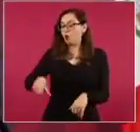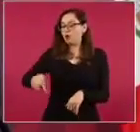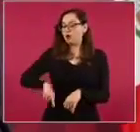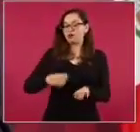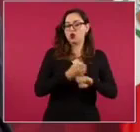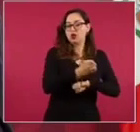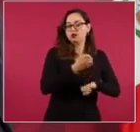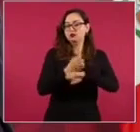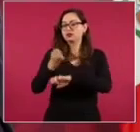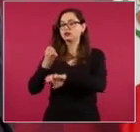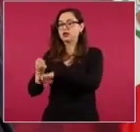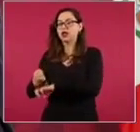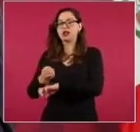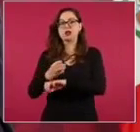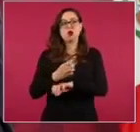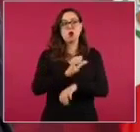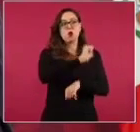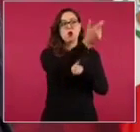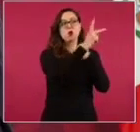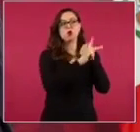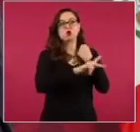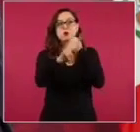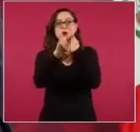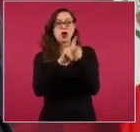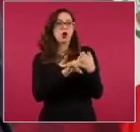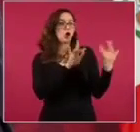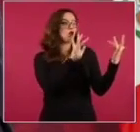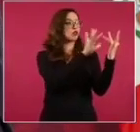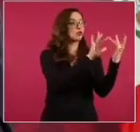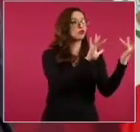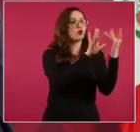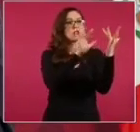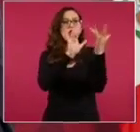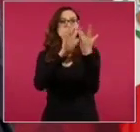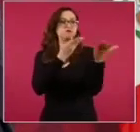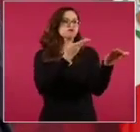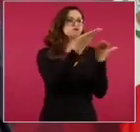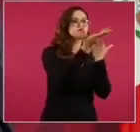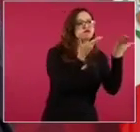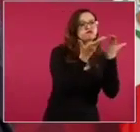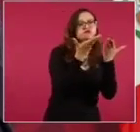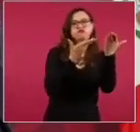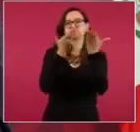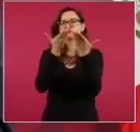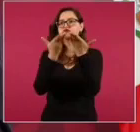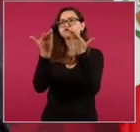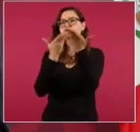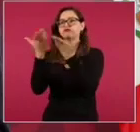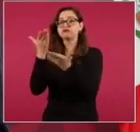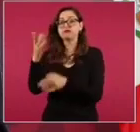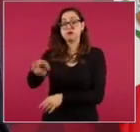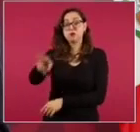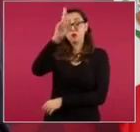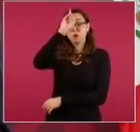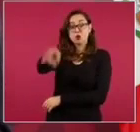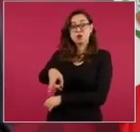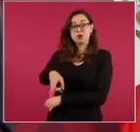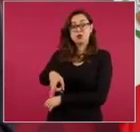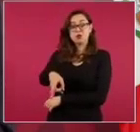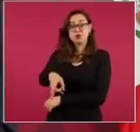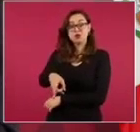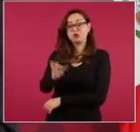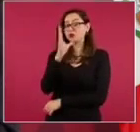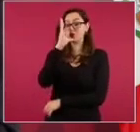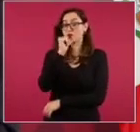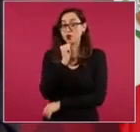suscriban convenios